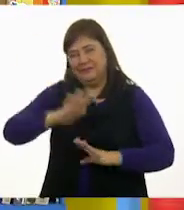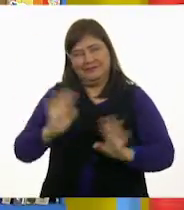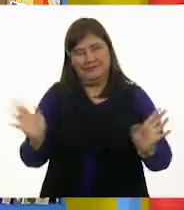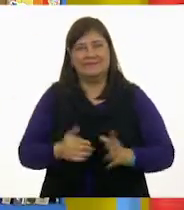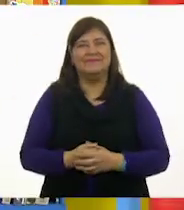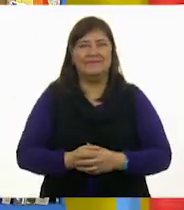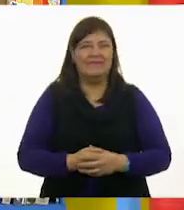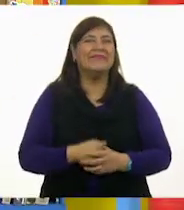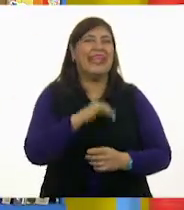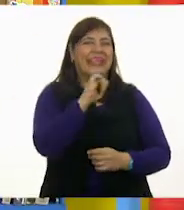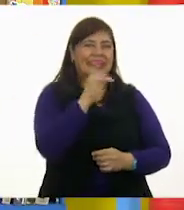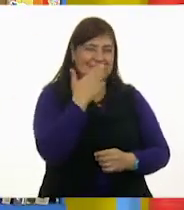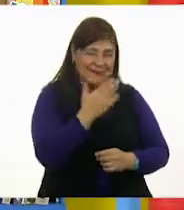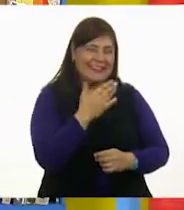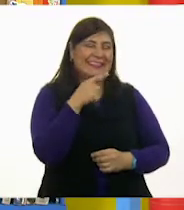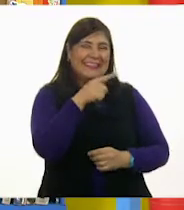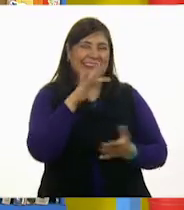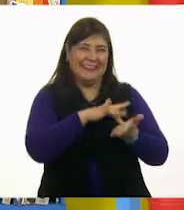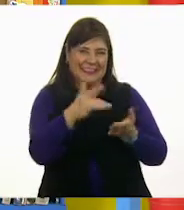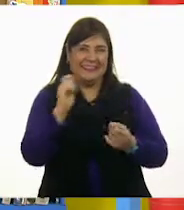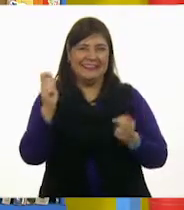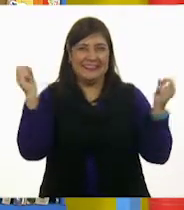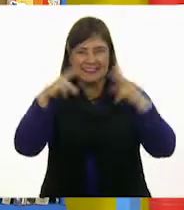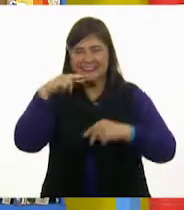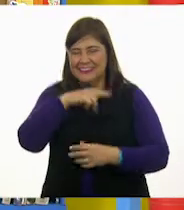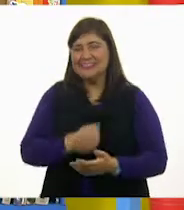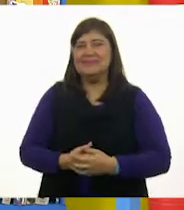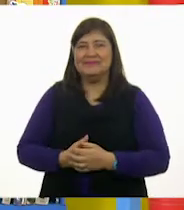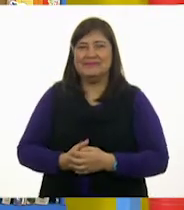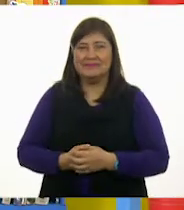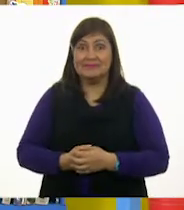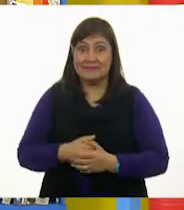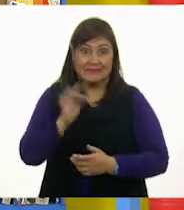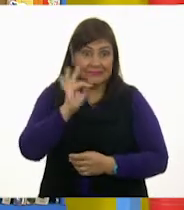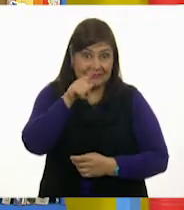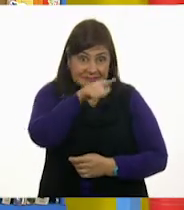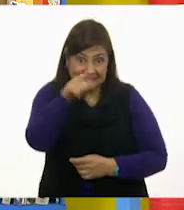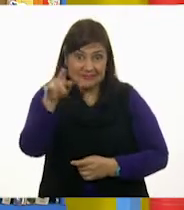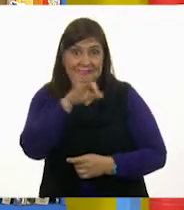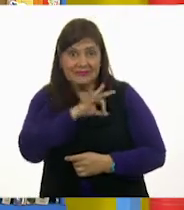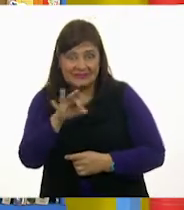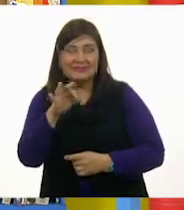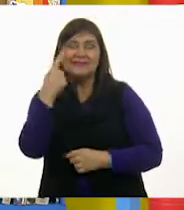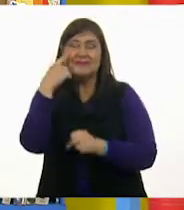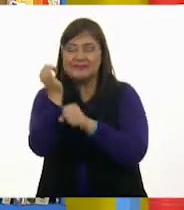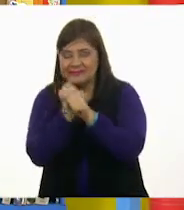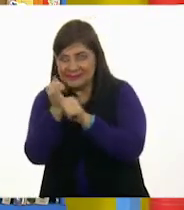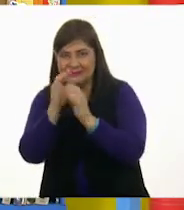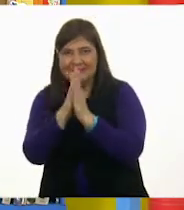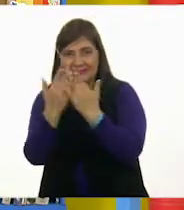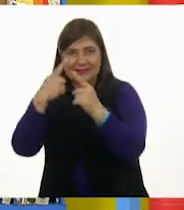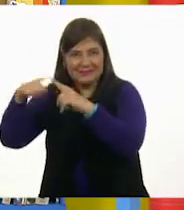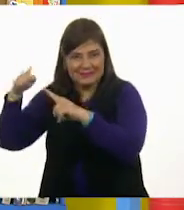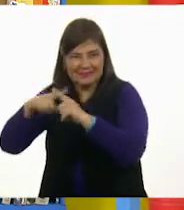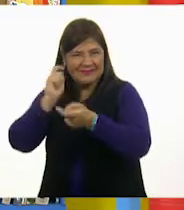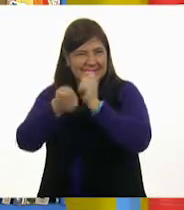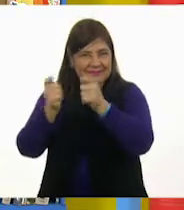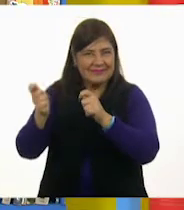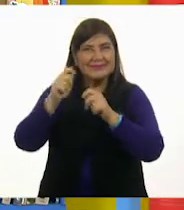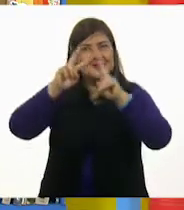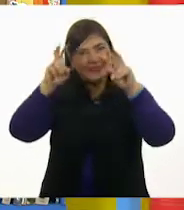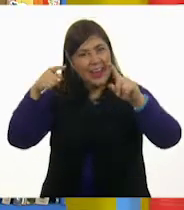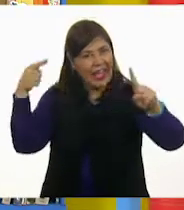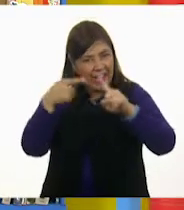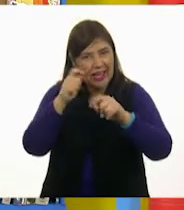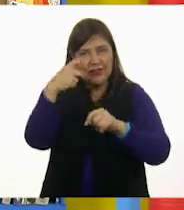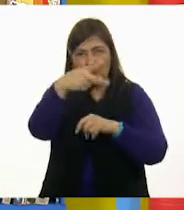agente Bond. Muchas gracias. Hasta la próxima. Bueno, ahora, si te es posible, consulta otros libros y comenta el tema de hoy con tu